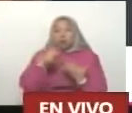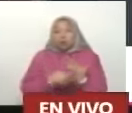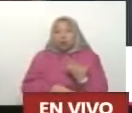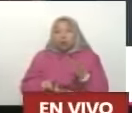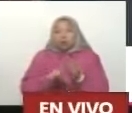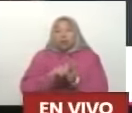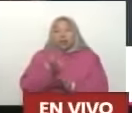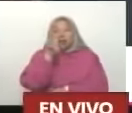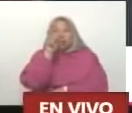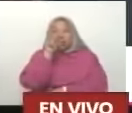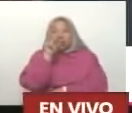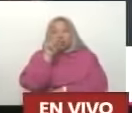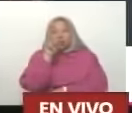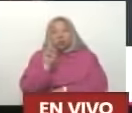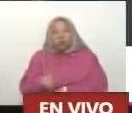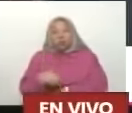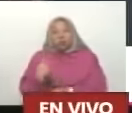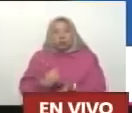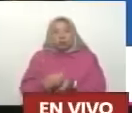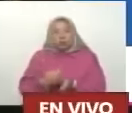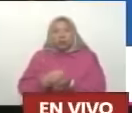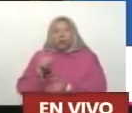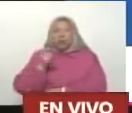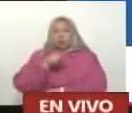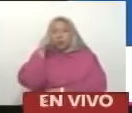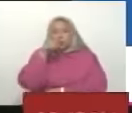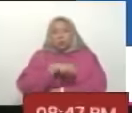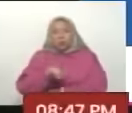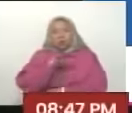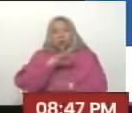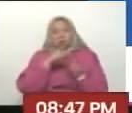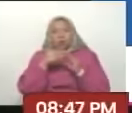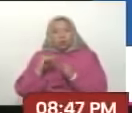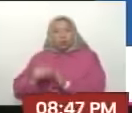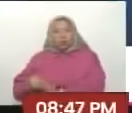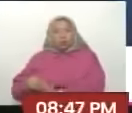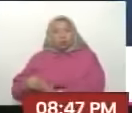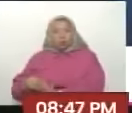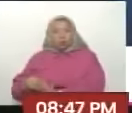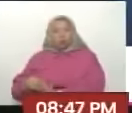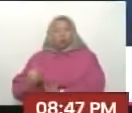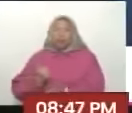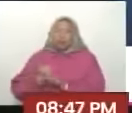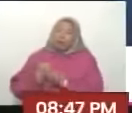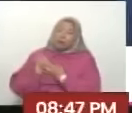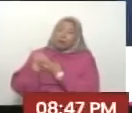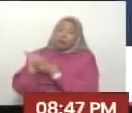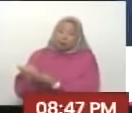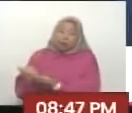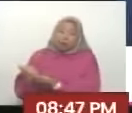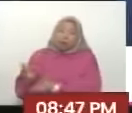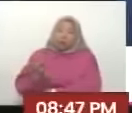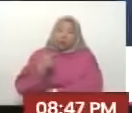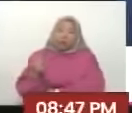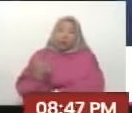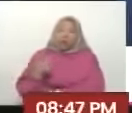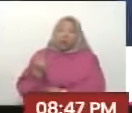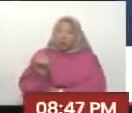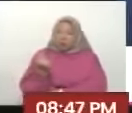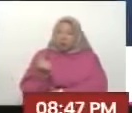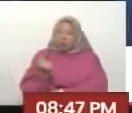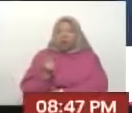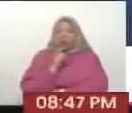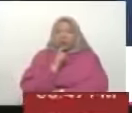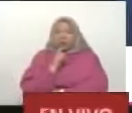llegaron en segundo lugar también, que son una necesidad para las comunidades. Vamos a buscar la platica, vamos a